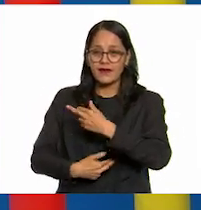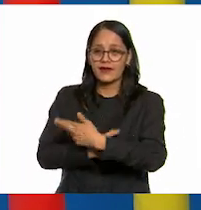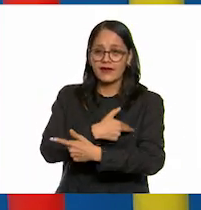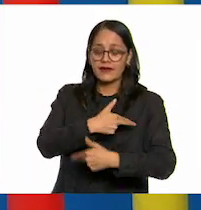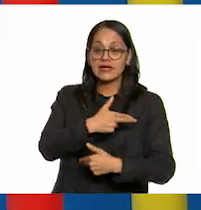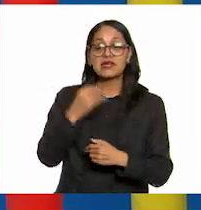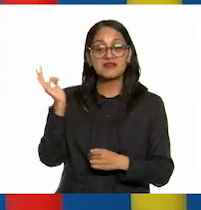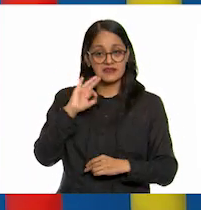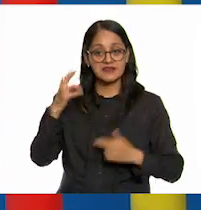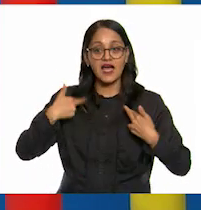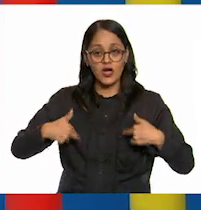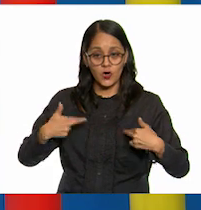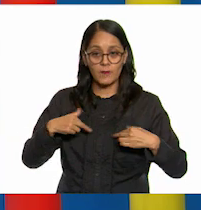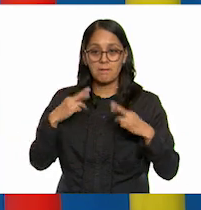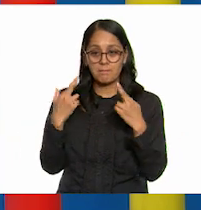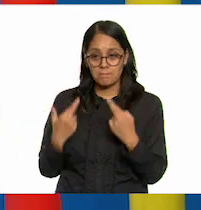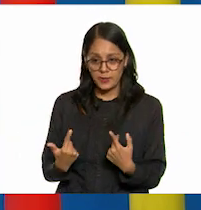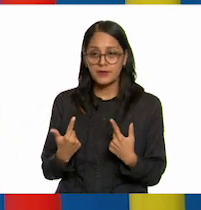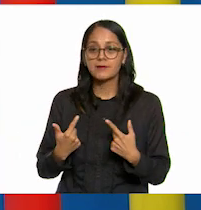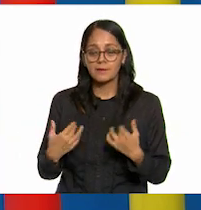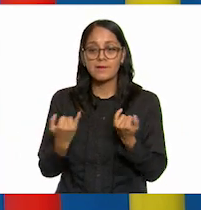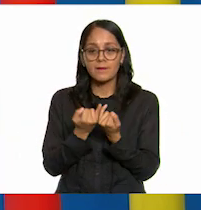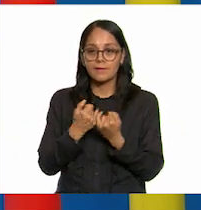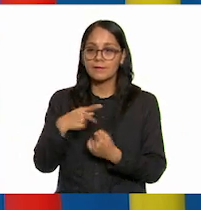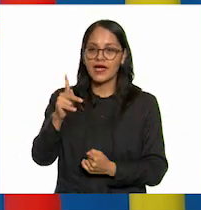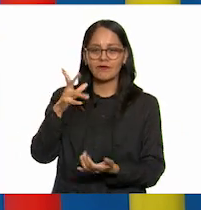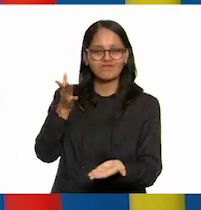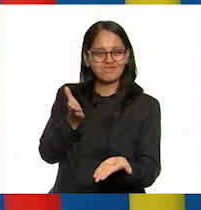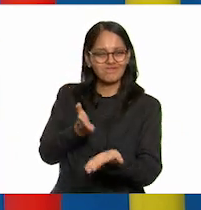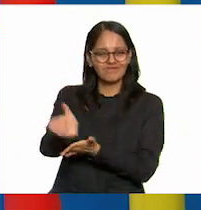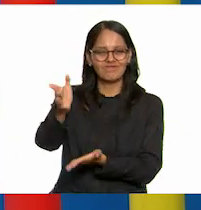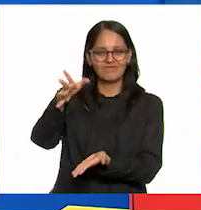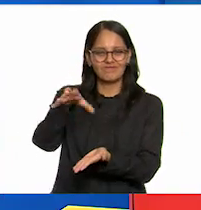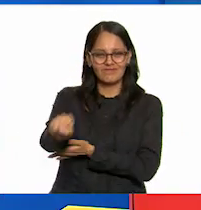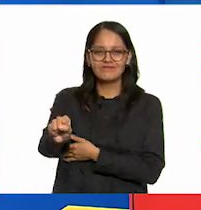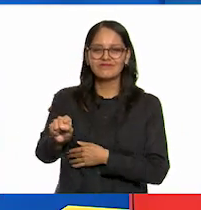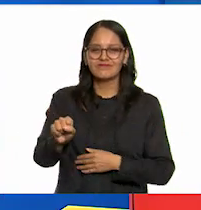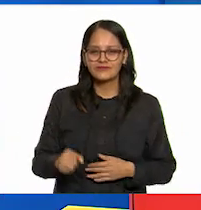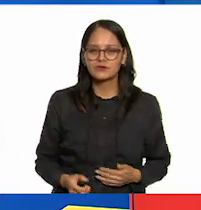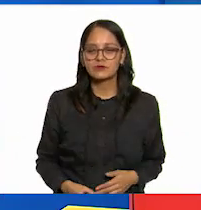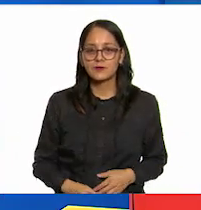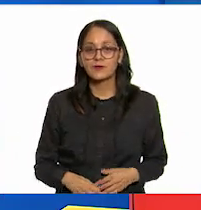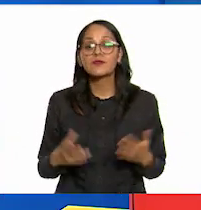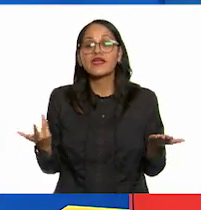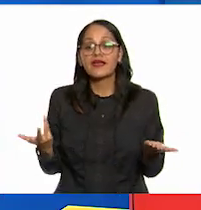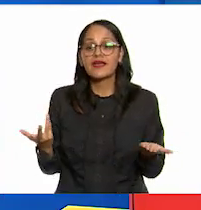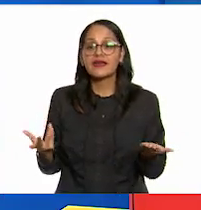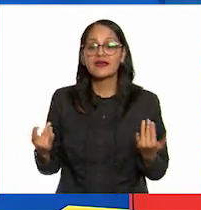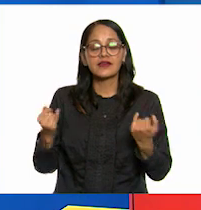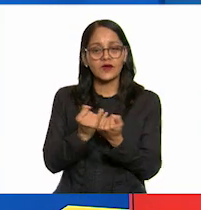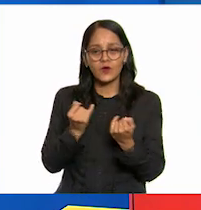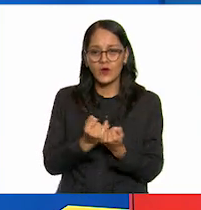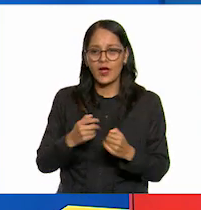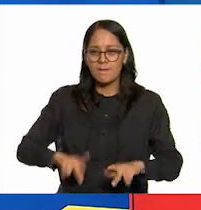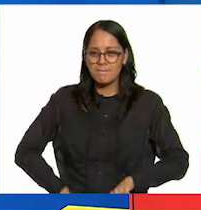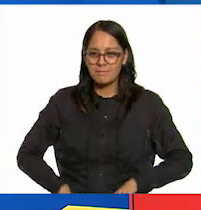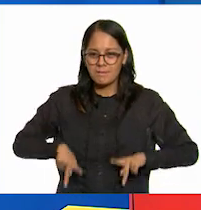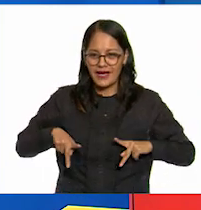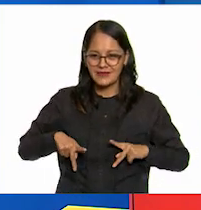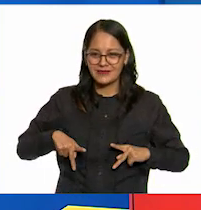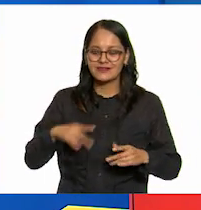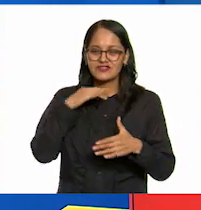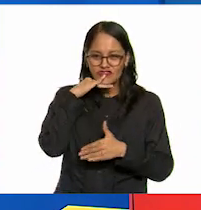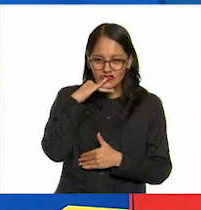se desgaste o rompa pero lo logra y quedan manchados el pantalón